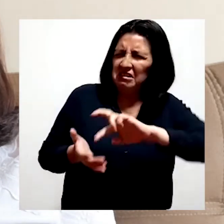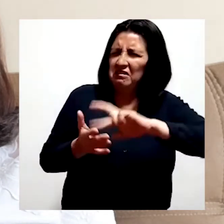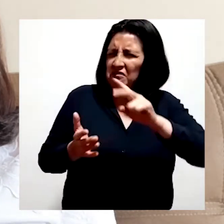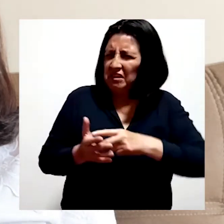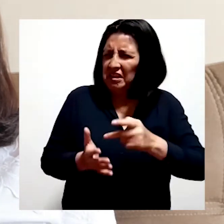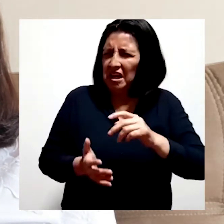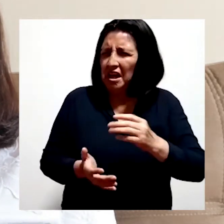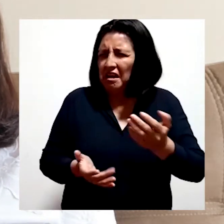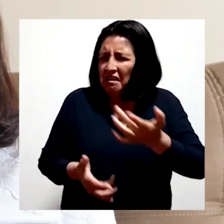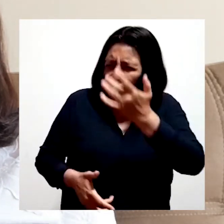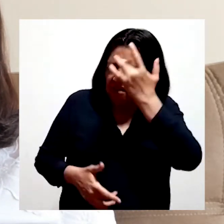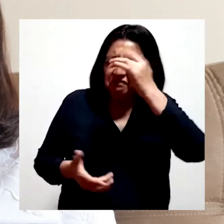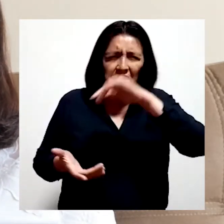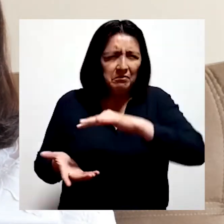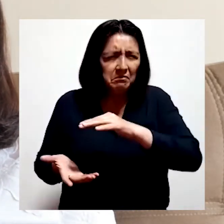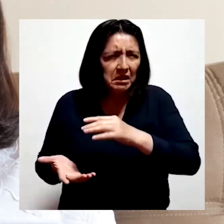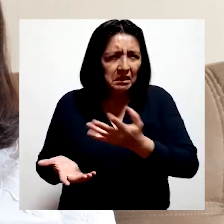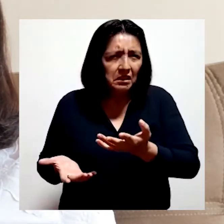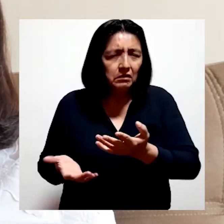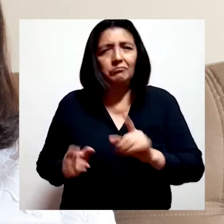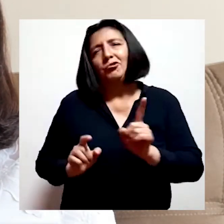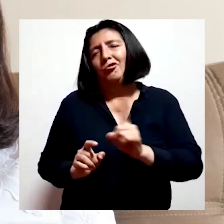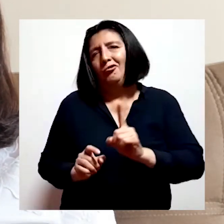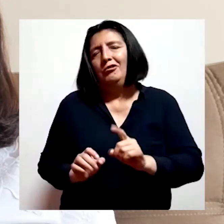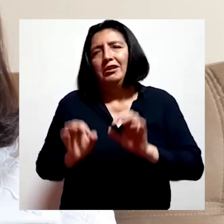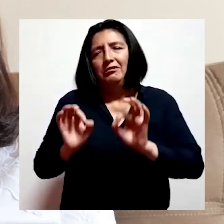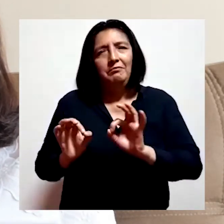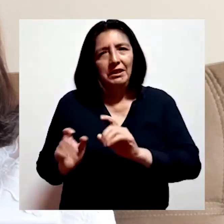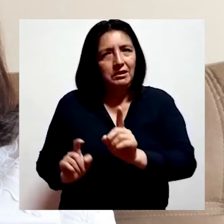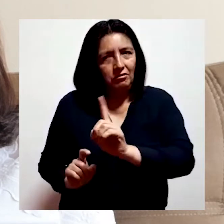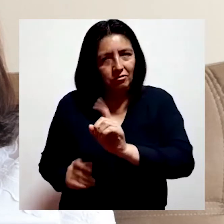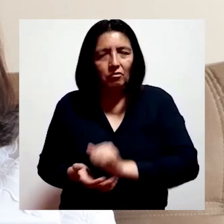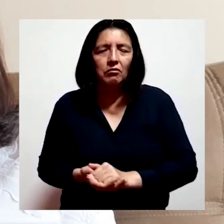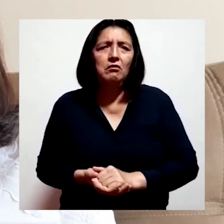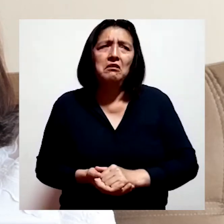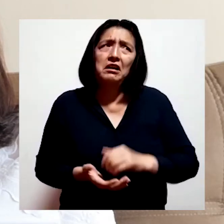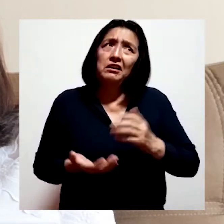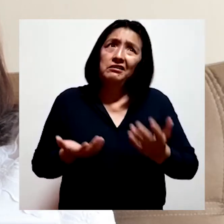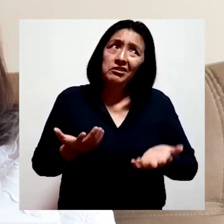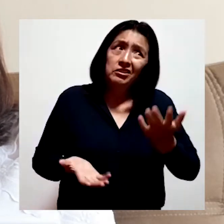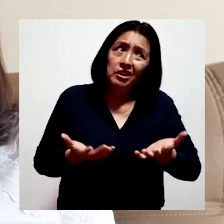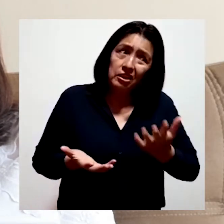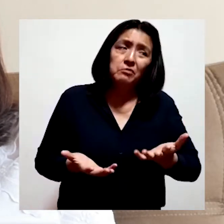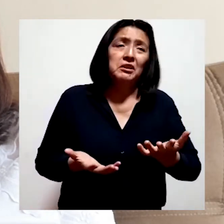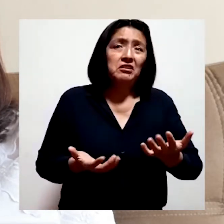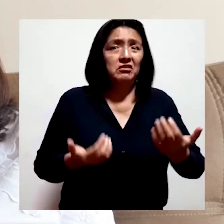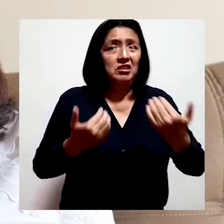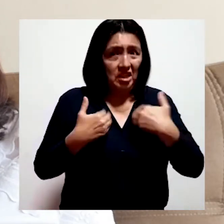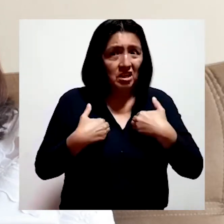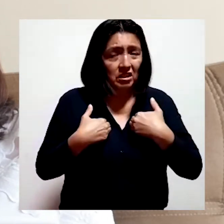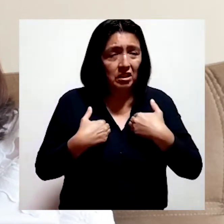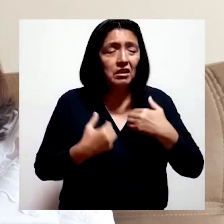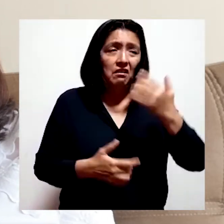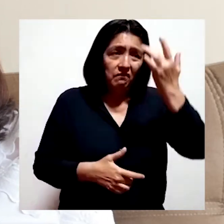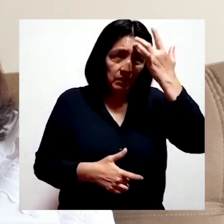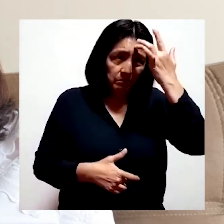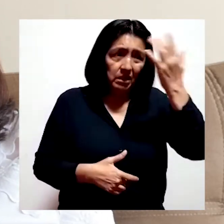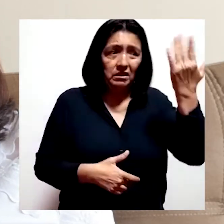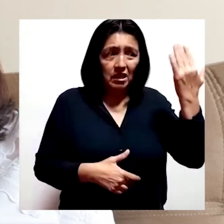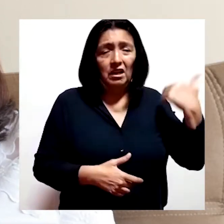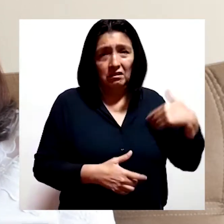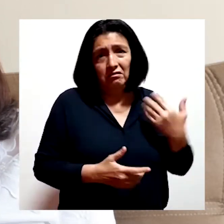No, la discapacidad no es un factor de riesgo, a menos que esté acompañada de alguna de las enfermedades que ya he descrito anteriormente.